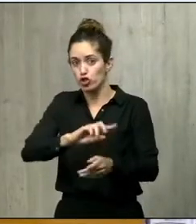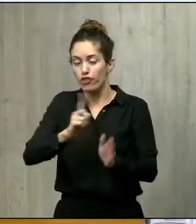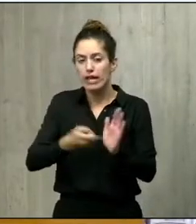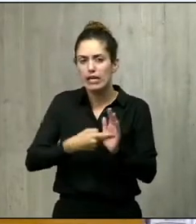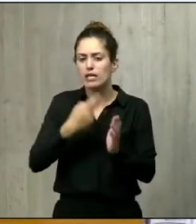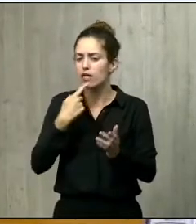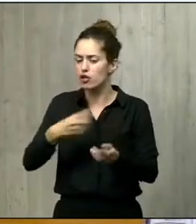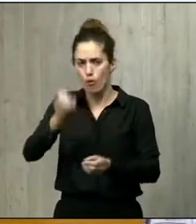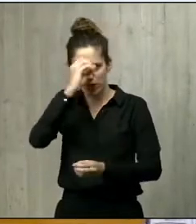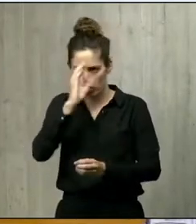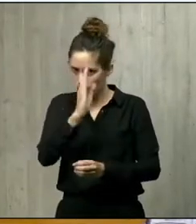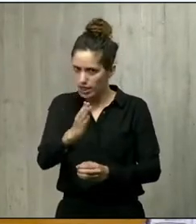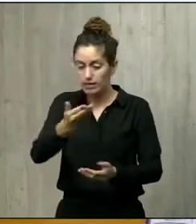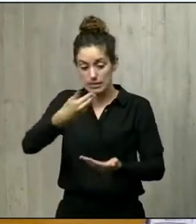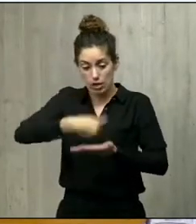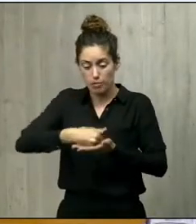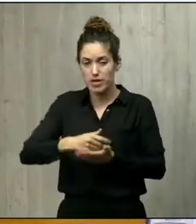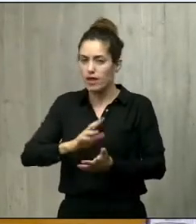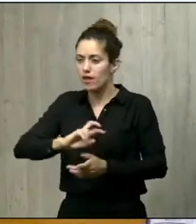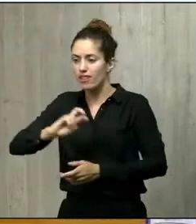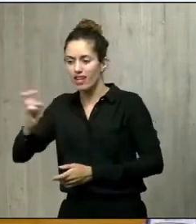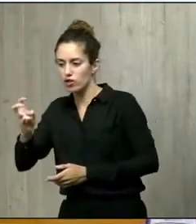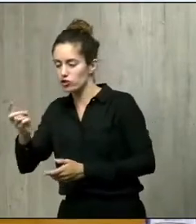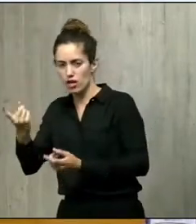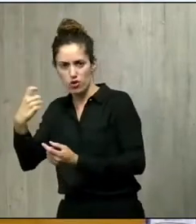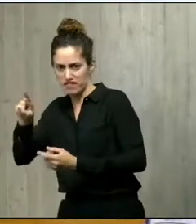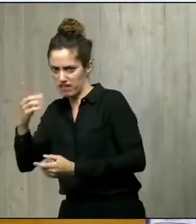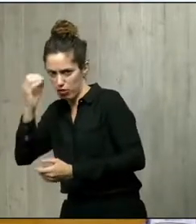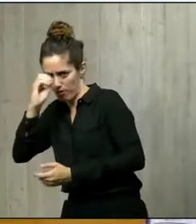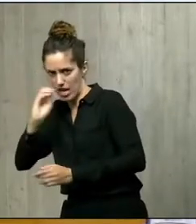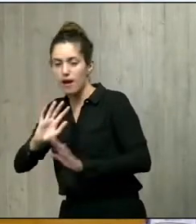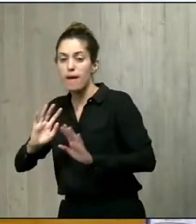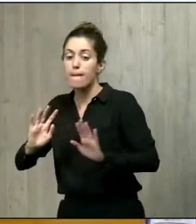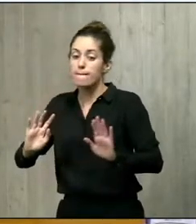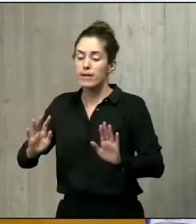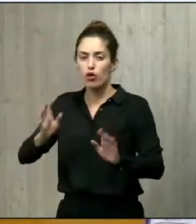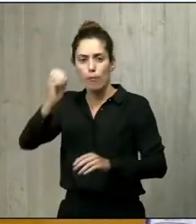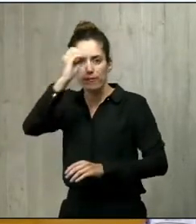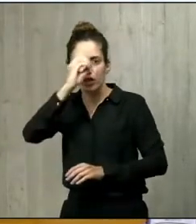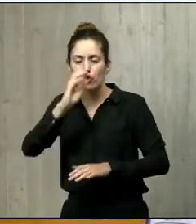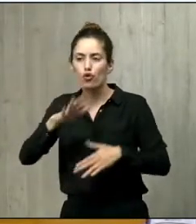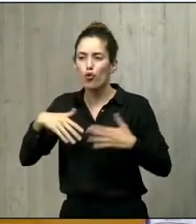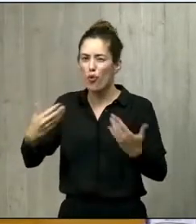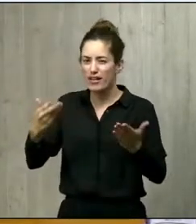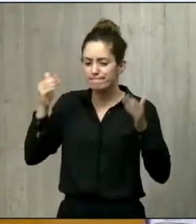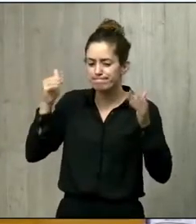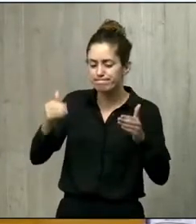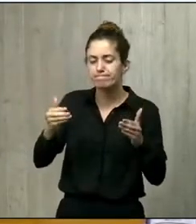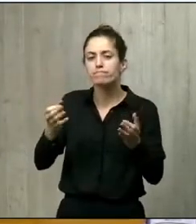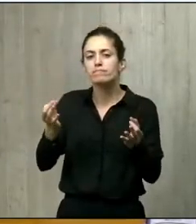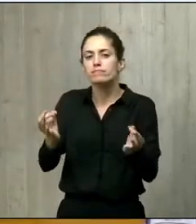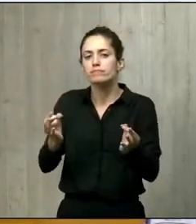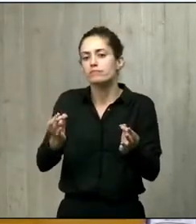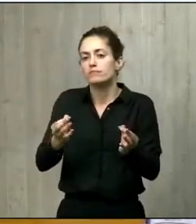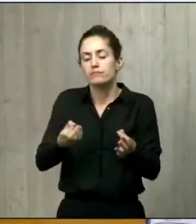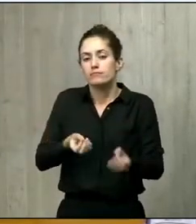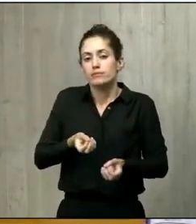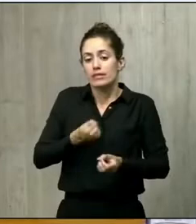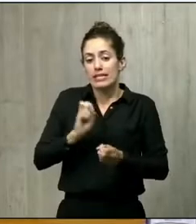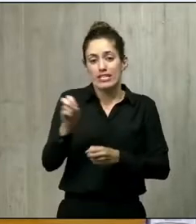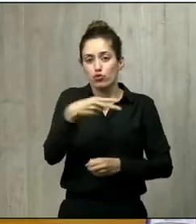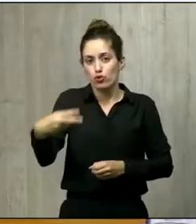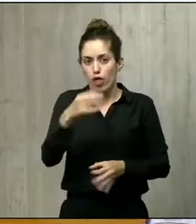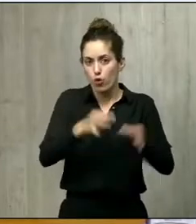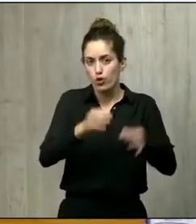una opinión expresa, en la otra todavía no ha sido necesario opinar y la opinión se funda sobre todo en el dictamen jurídico